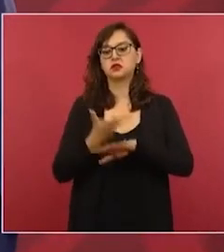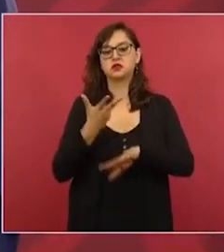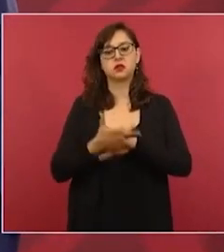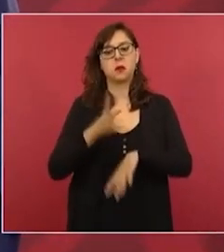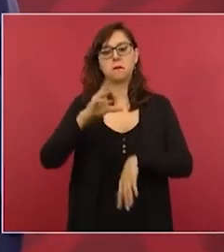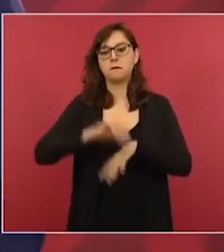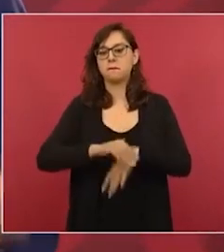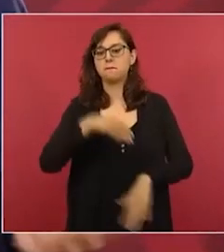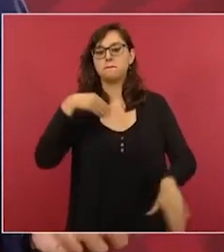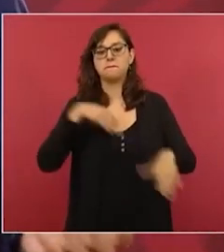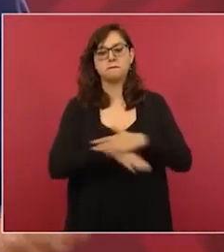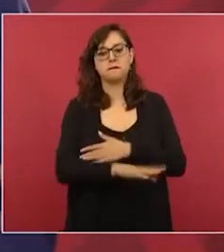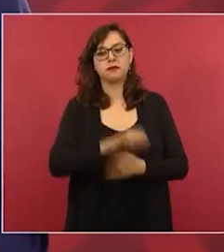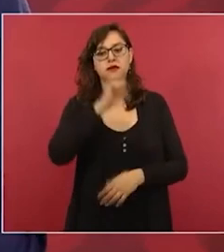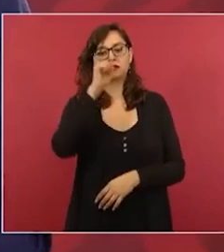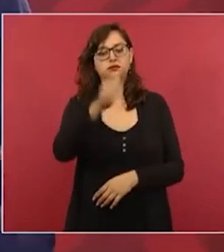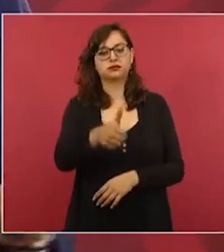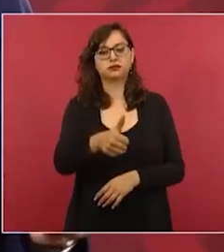eso